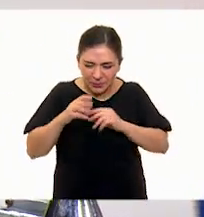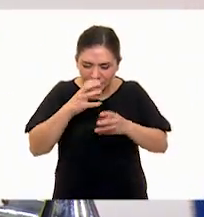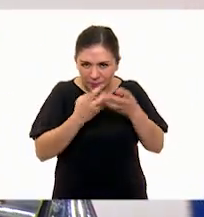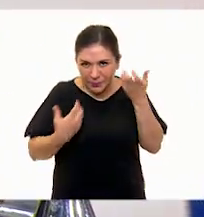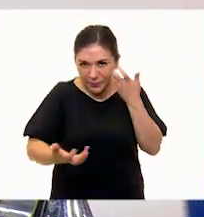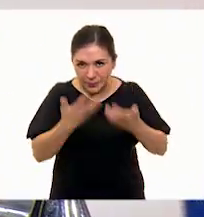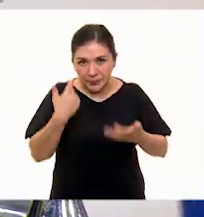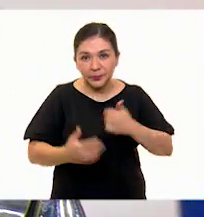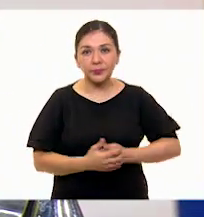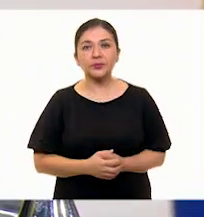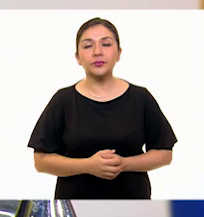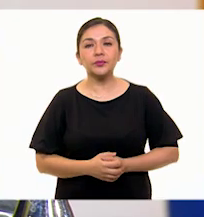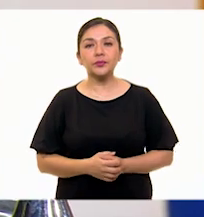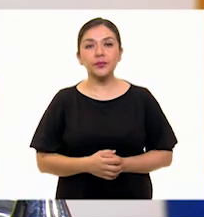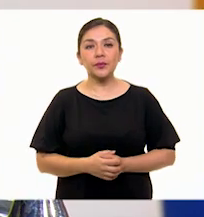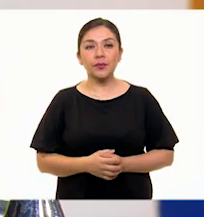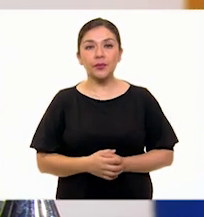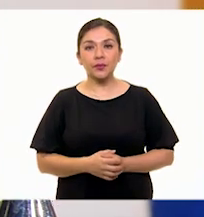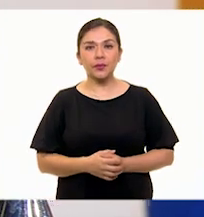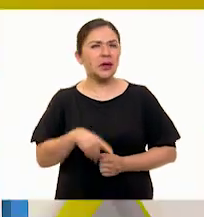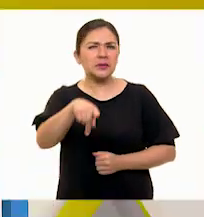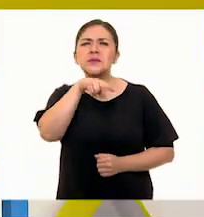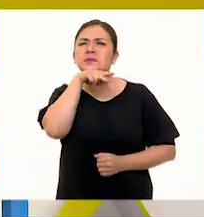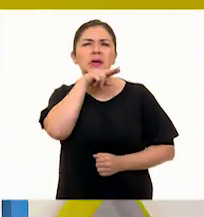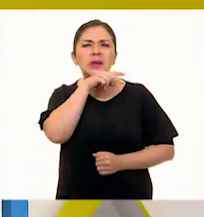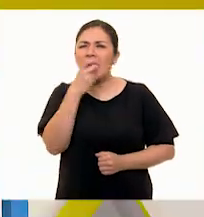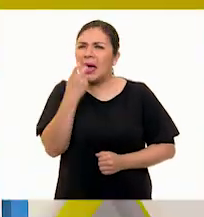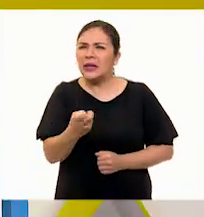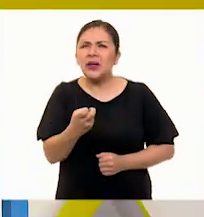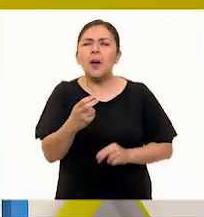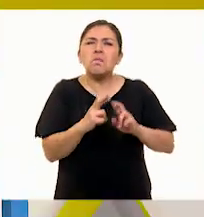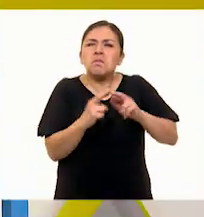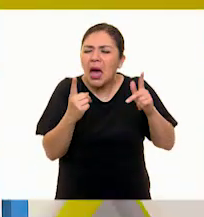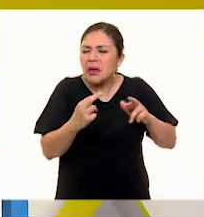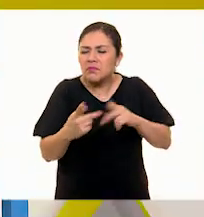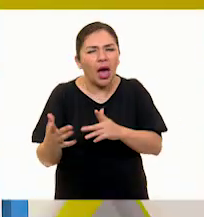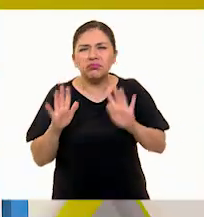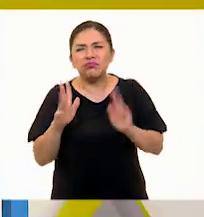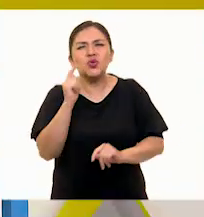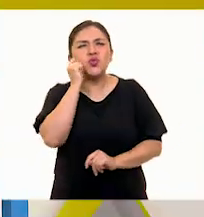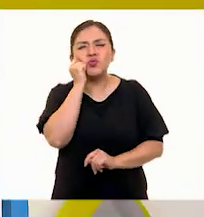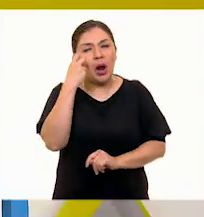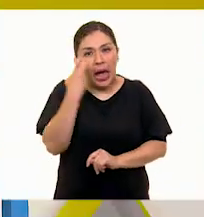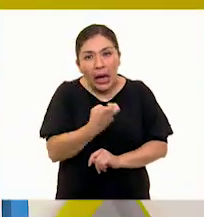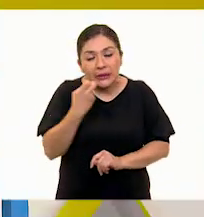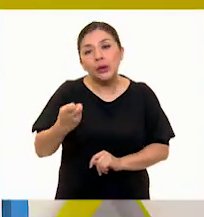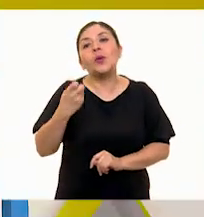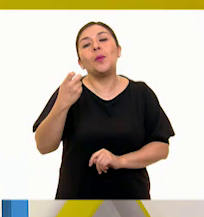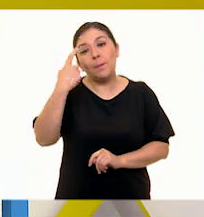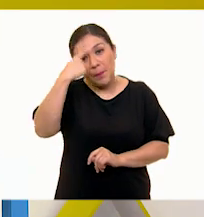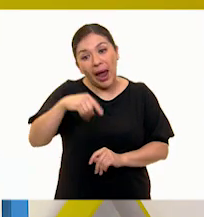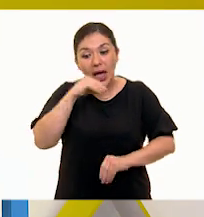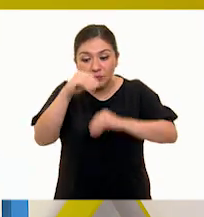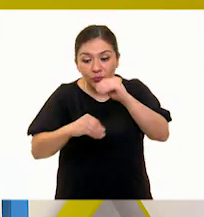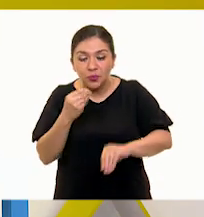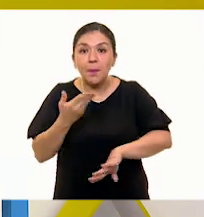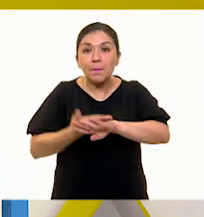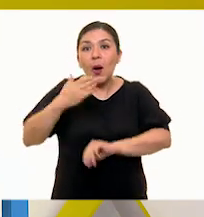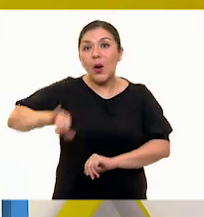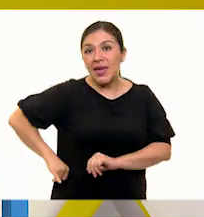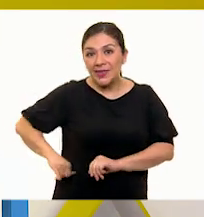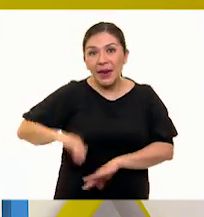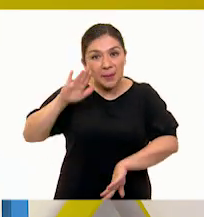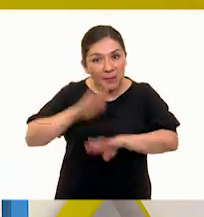y bueno, así, no se preocupen aquí por destruir porque realmente para construir algo interesante siempre